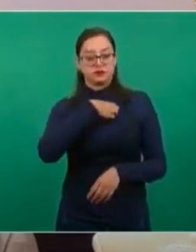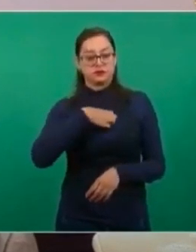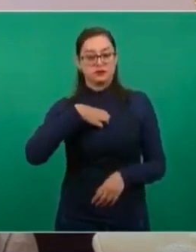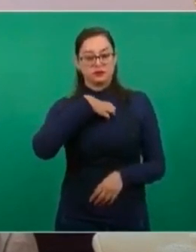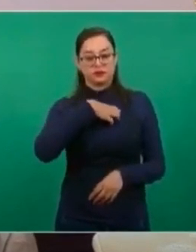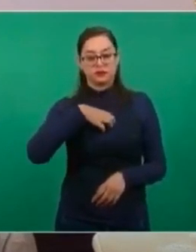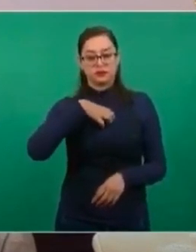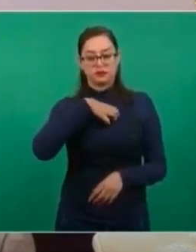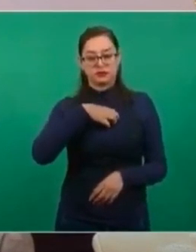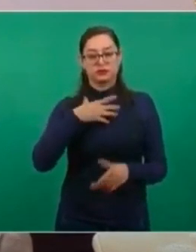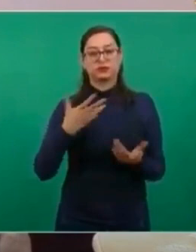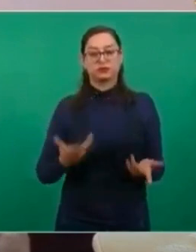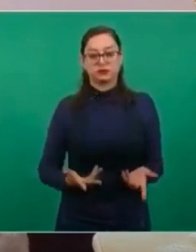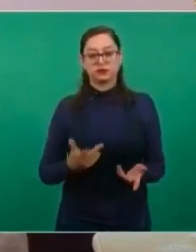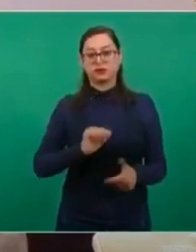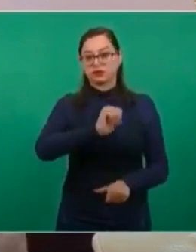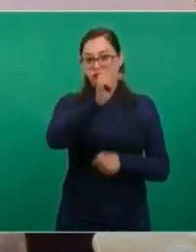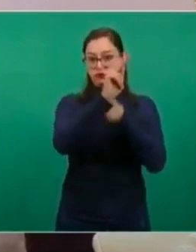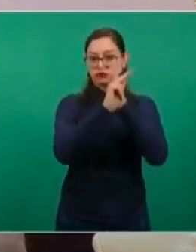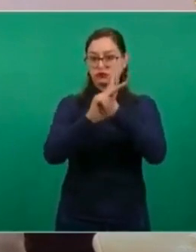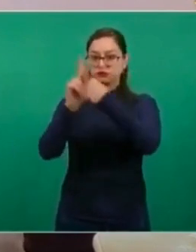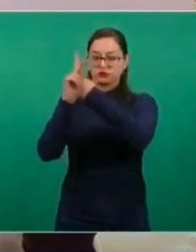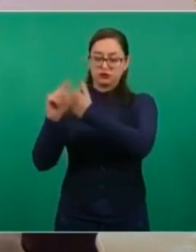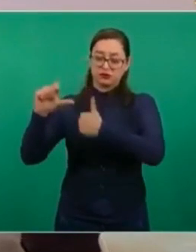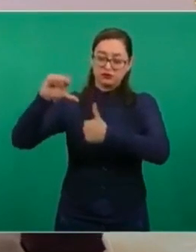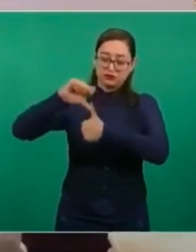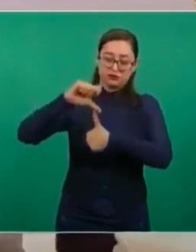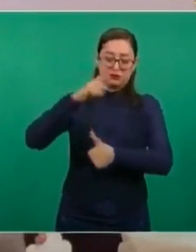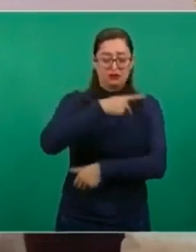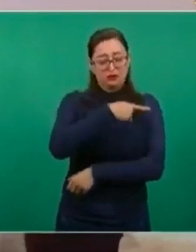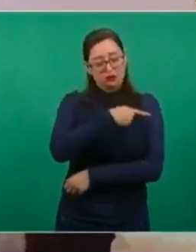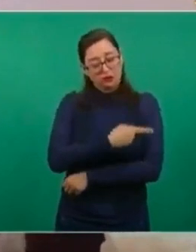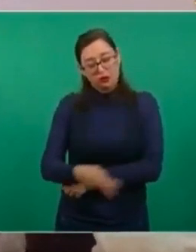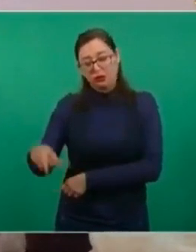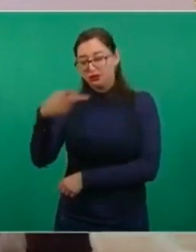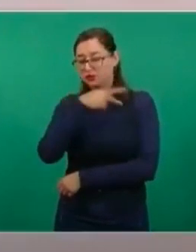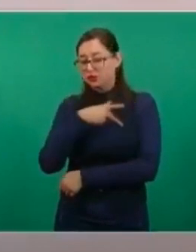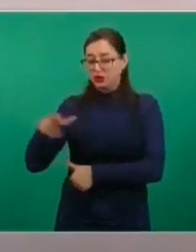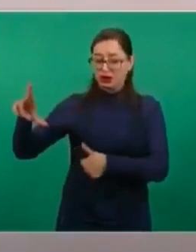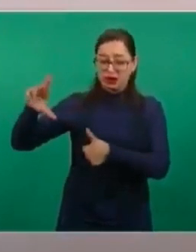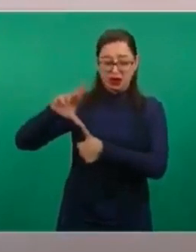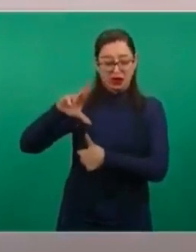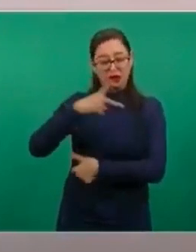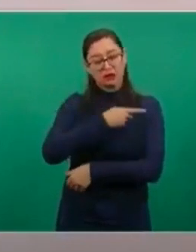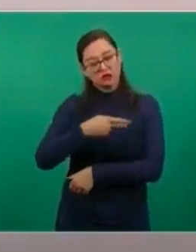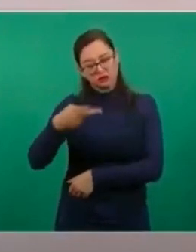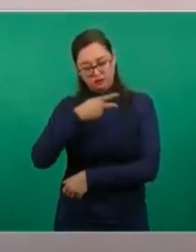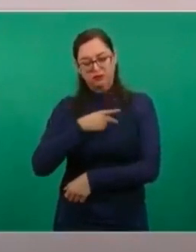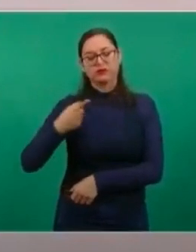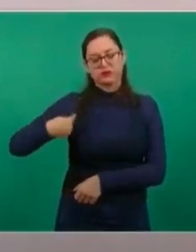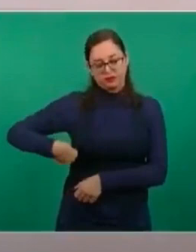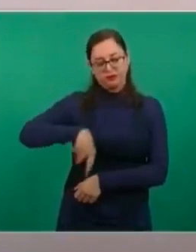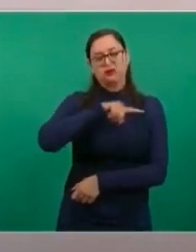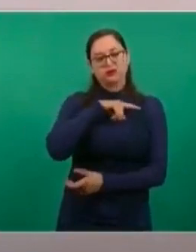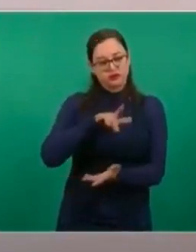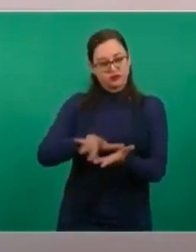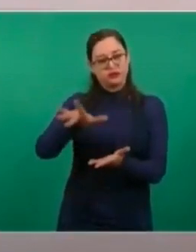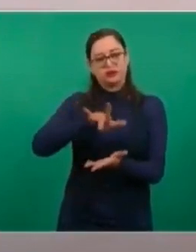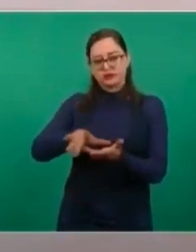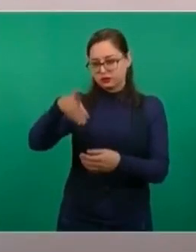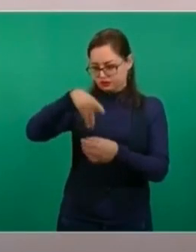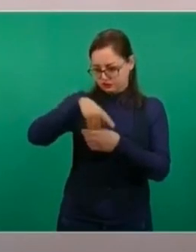hemos estado ayudando a países pobres de Centroamérica, del Caribe, enviándoles vacunas,